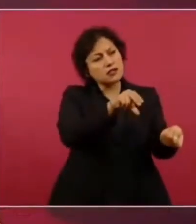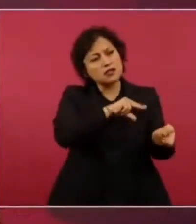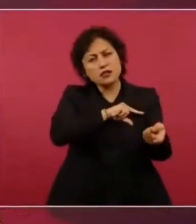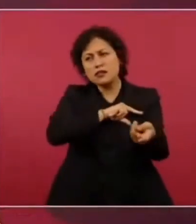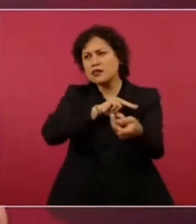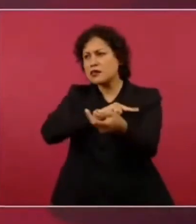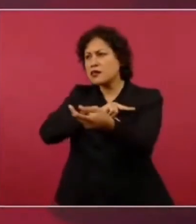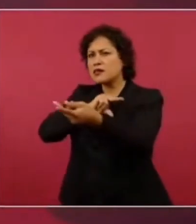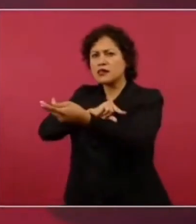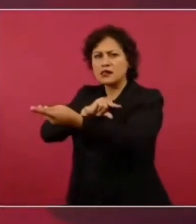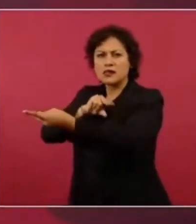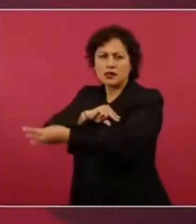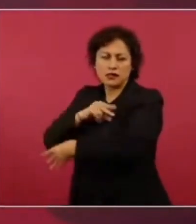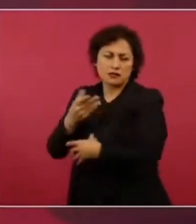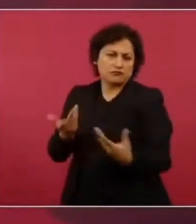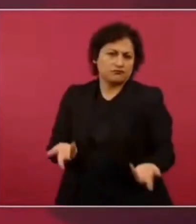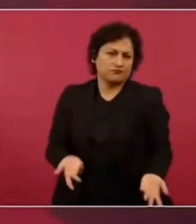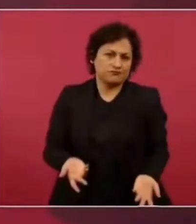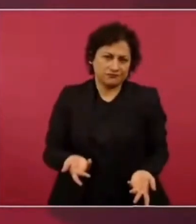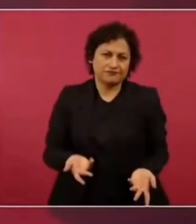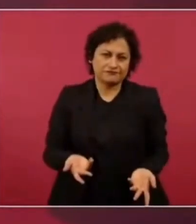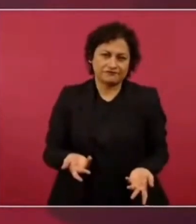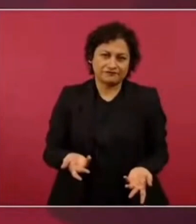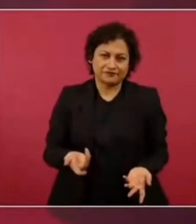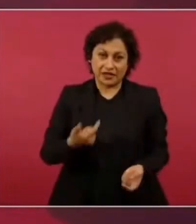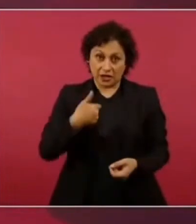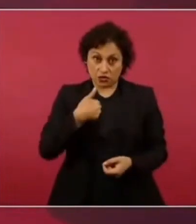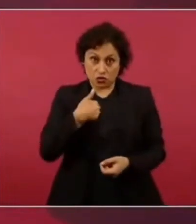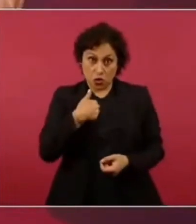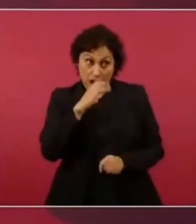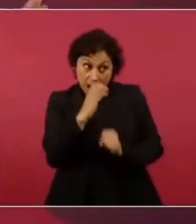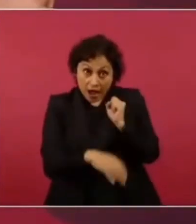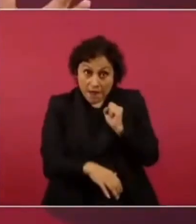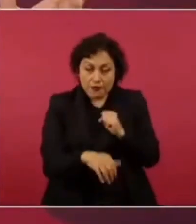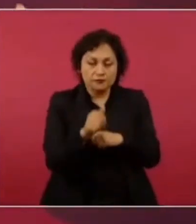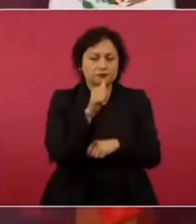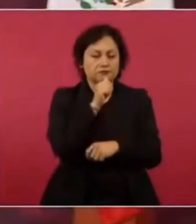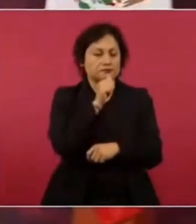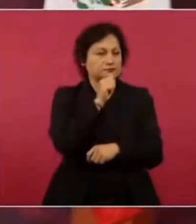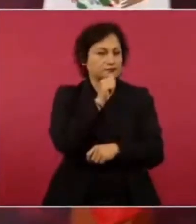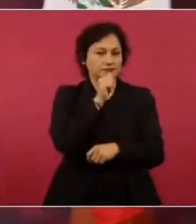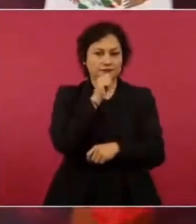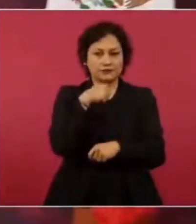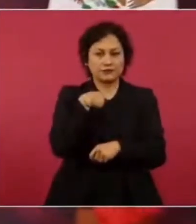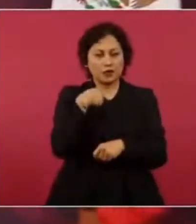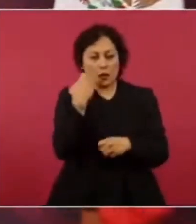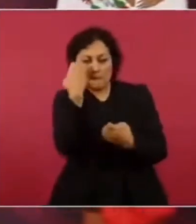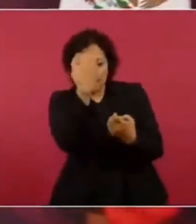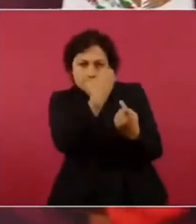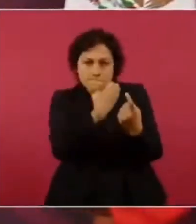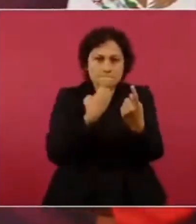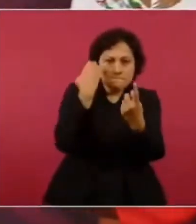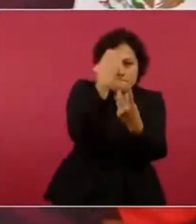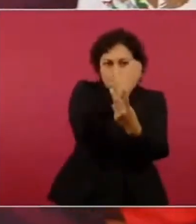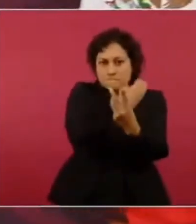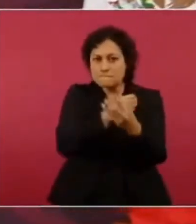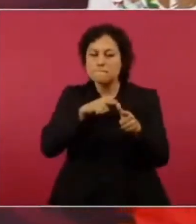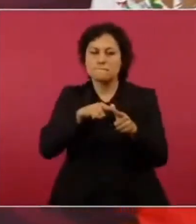todavía me falta logramos por ejemplo